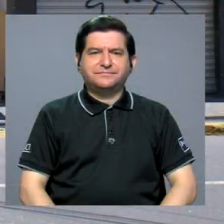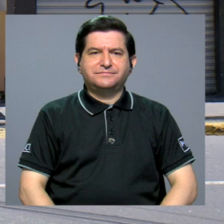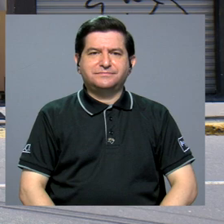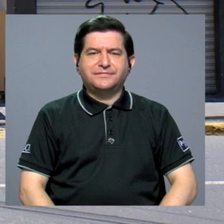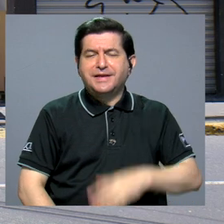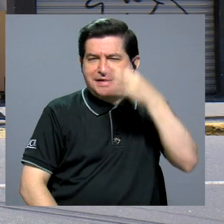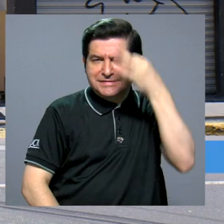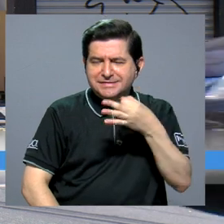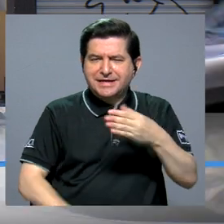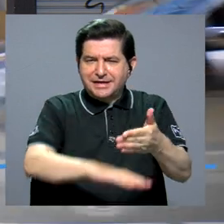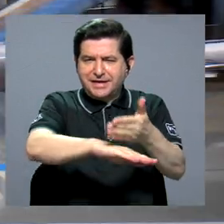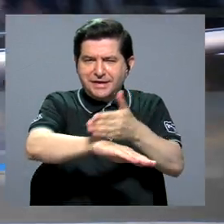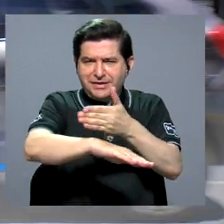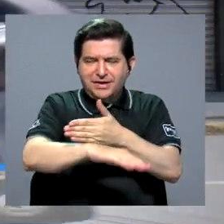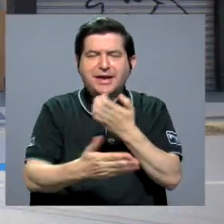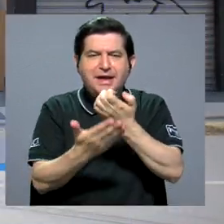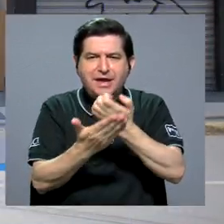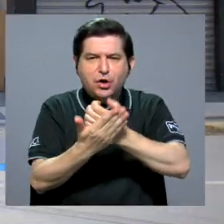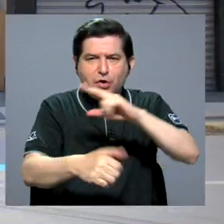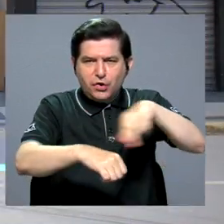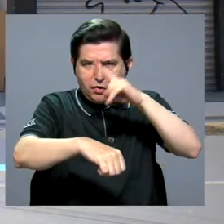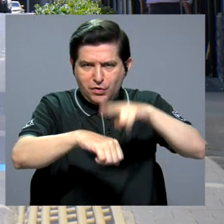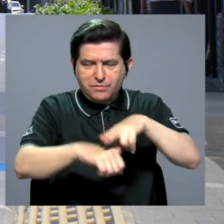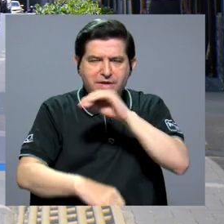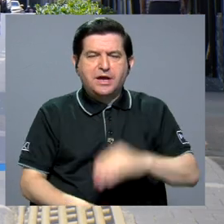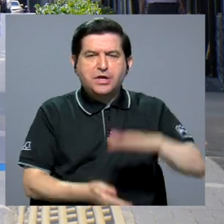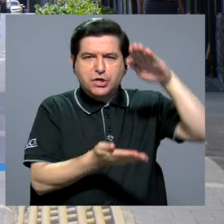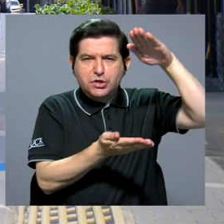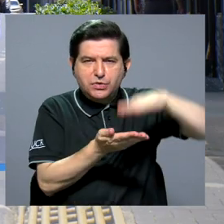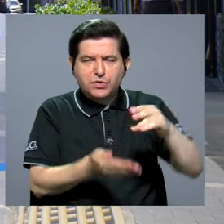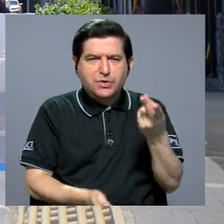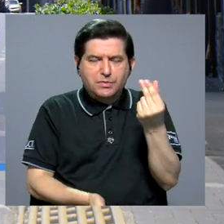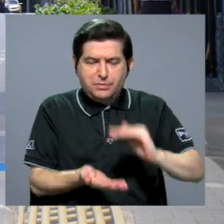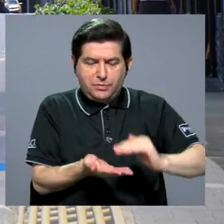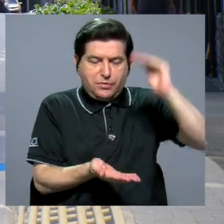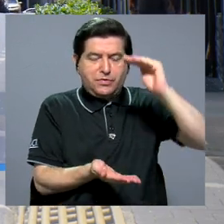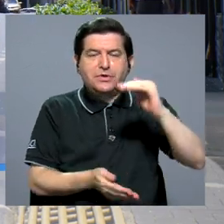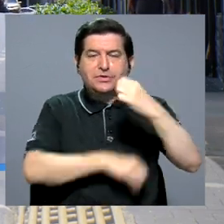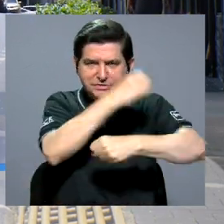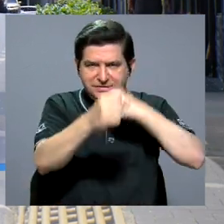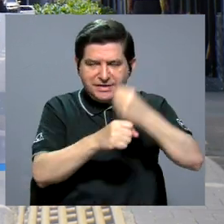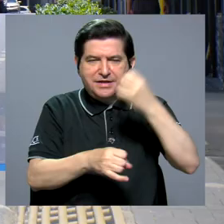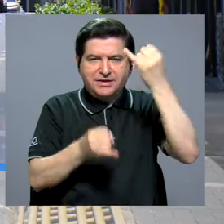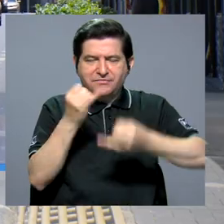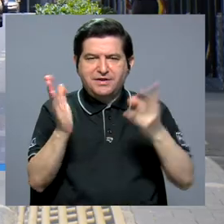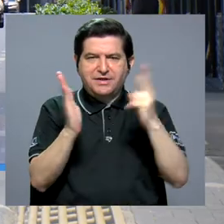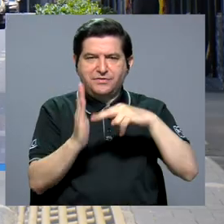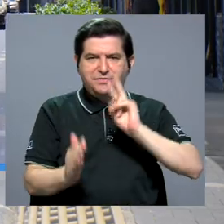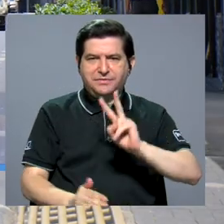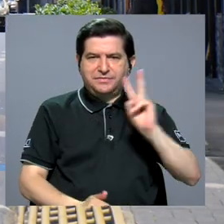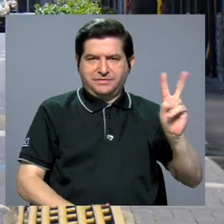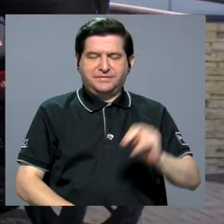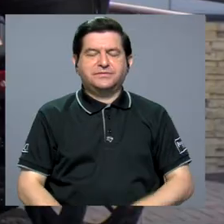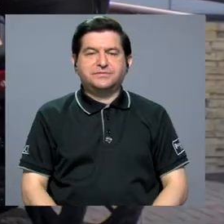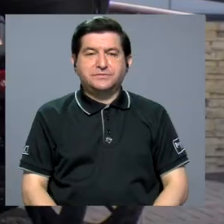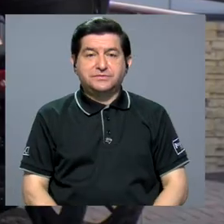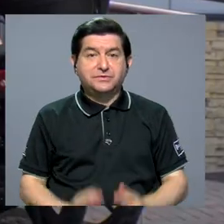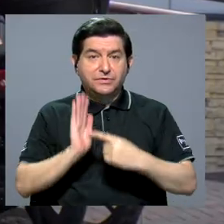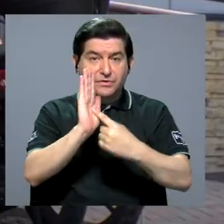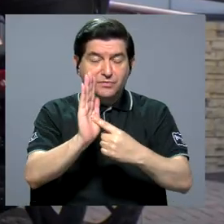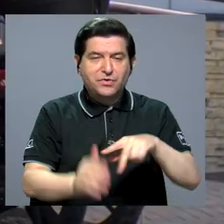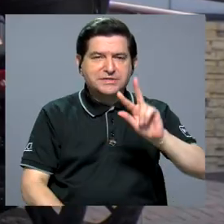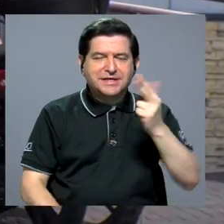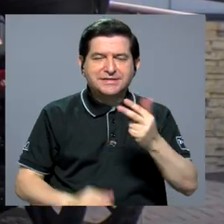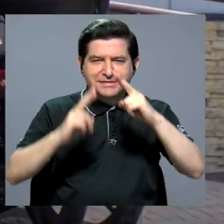Se estima un crecimiento en la economía nacional y una baja en la inflación interanual para finales del 2022, así lo